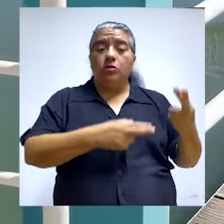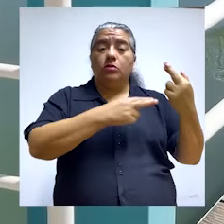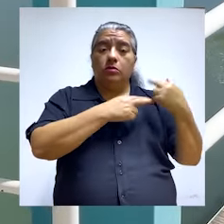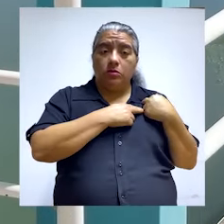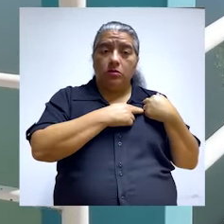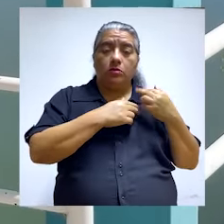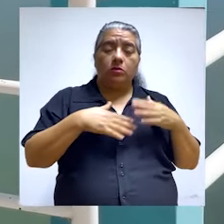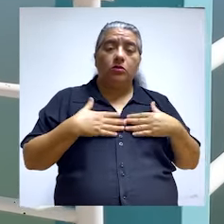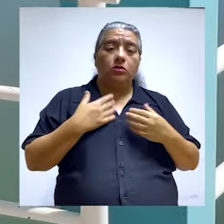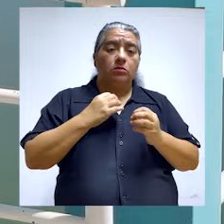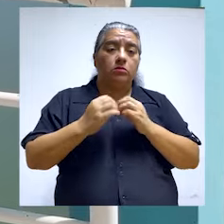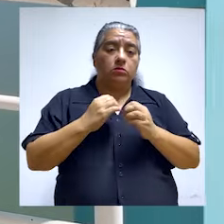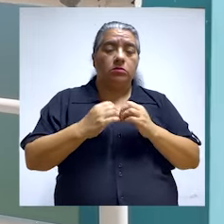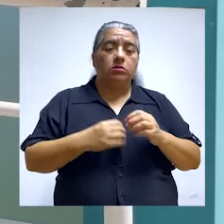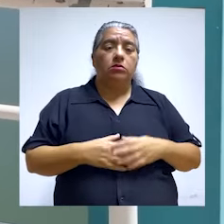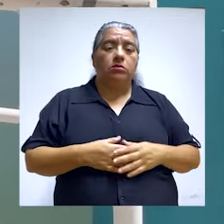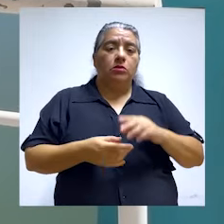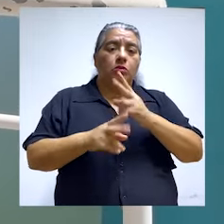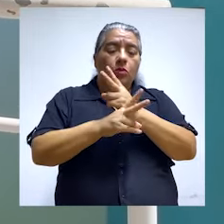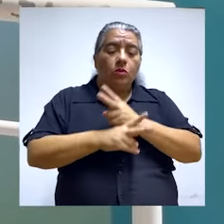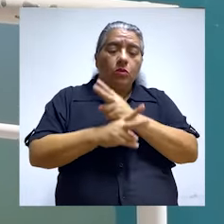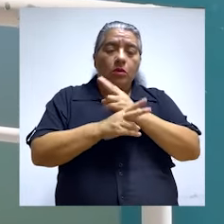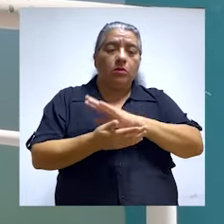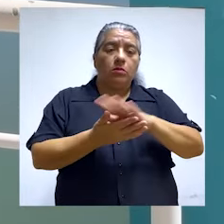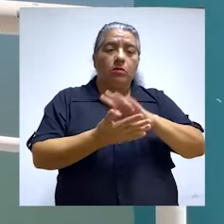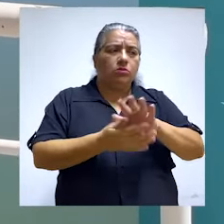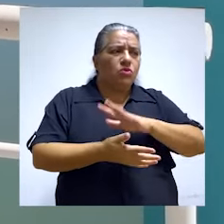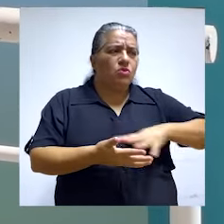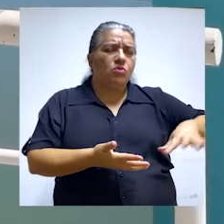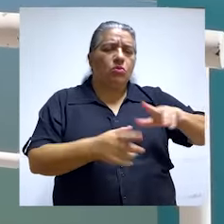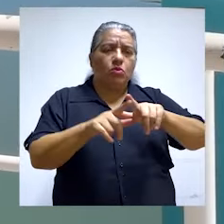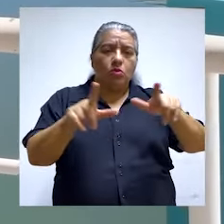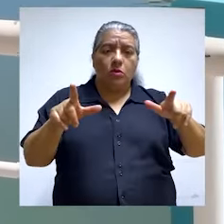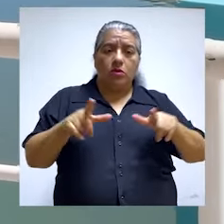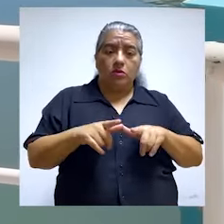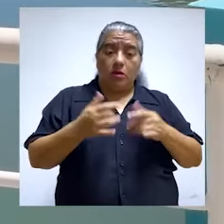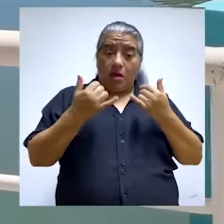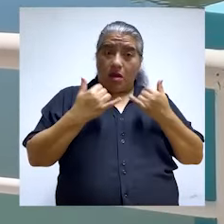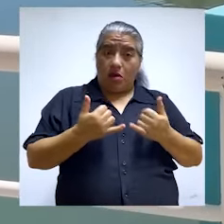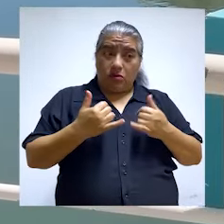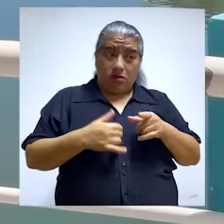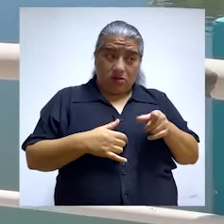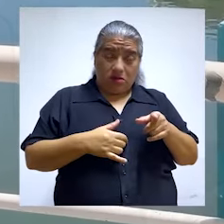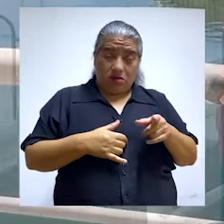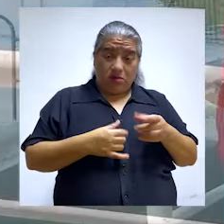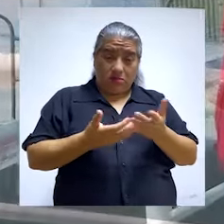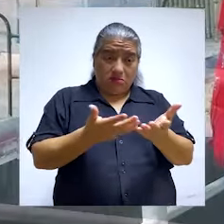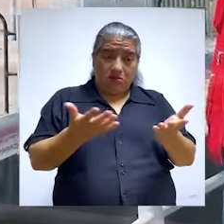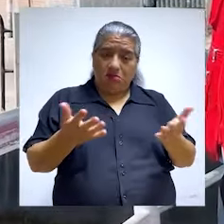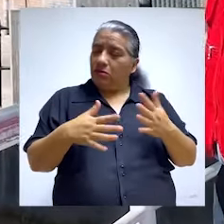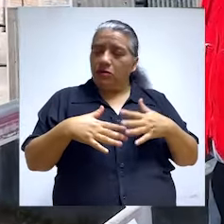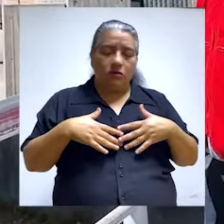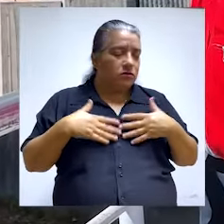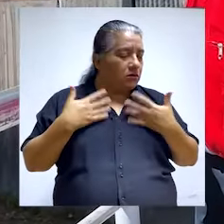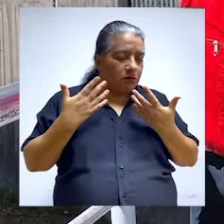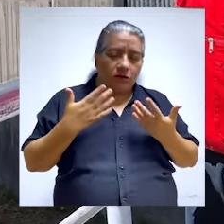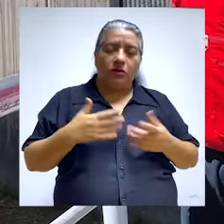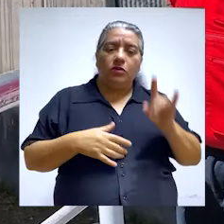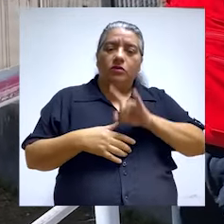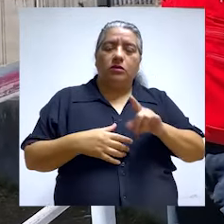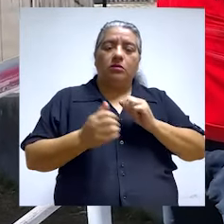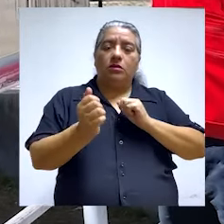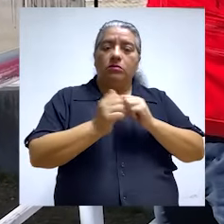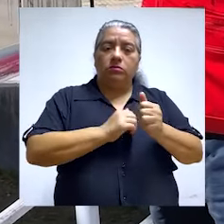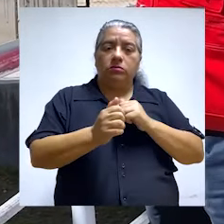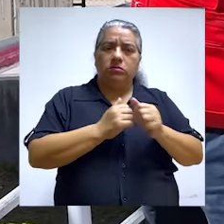Ellos tienen la potestad y están encargadas del mantenimiento de esta infraestructura deportiva. decir, en las condiciones que se encuentra es imposible que se pueda